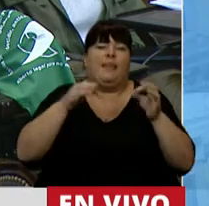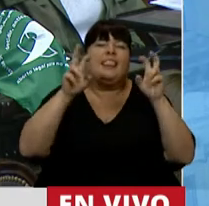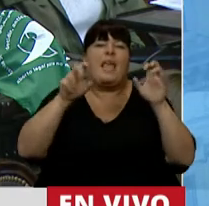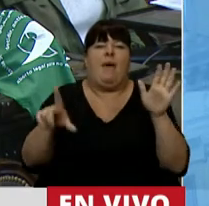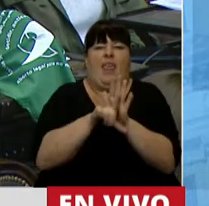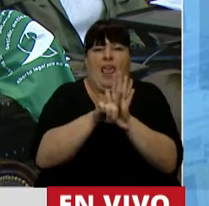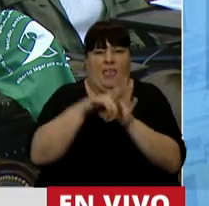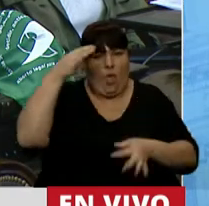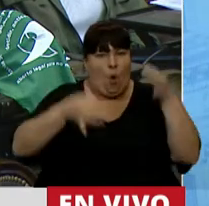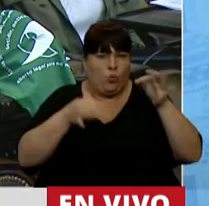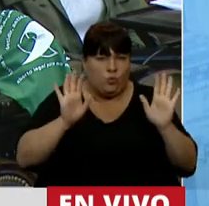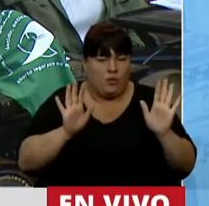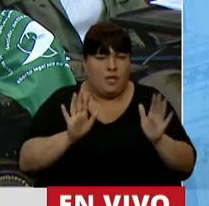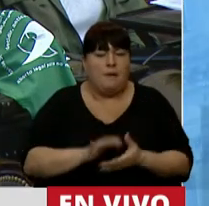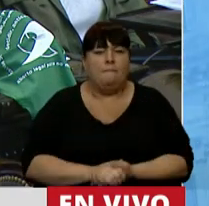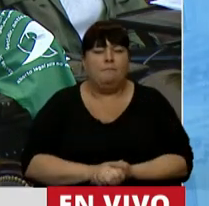jurídico.